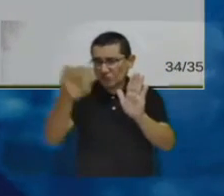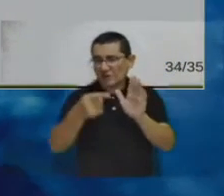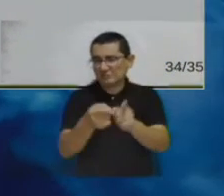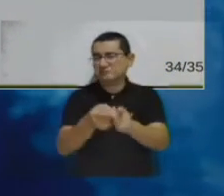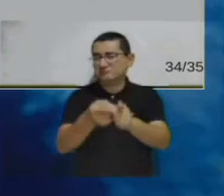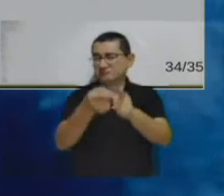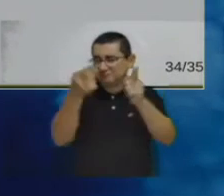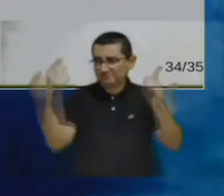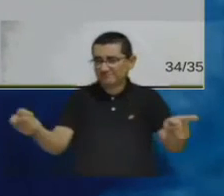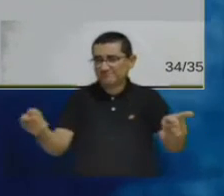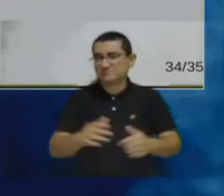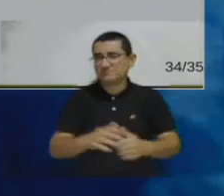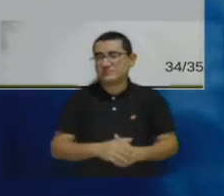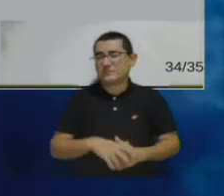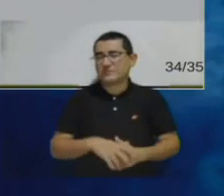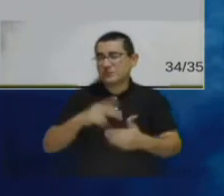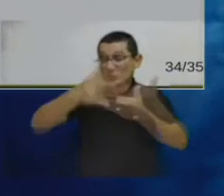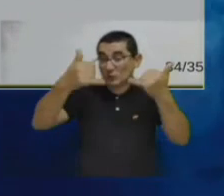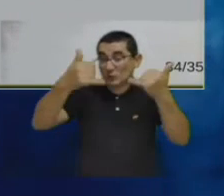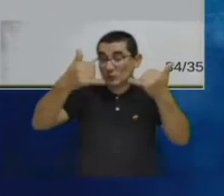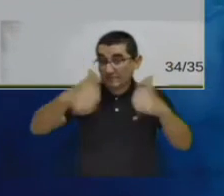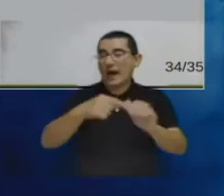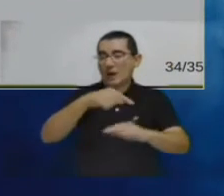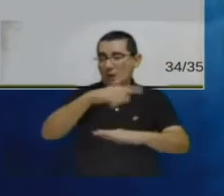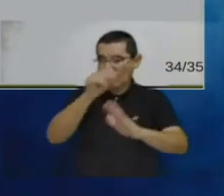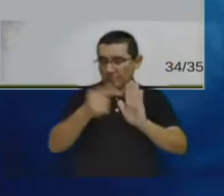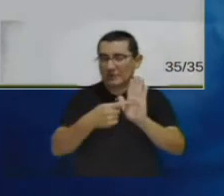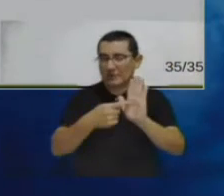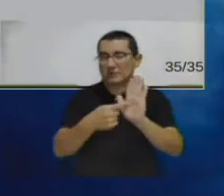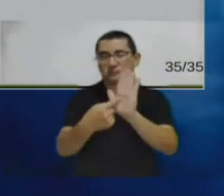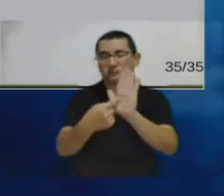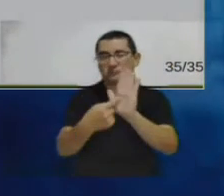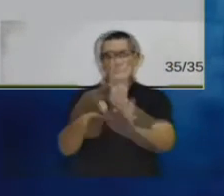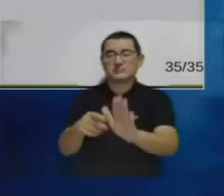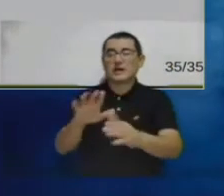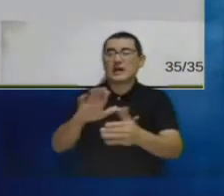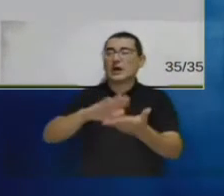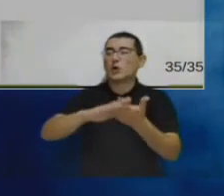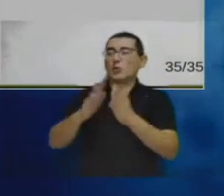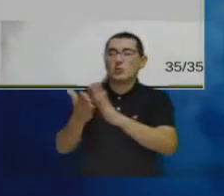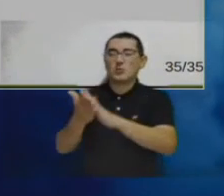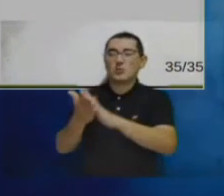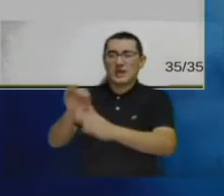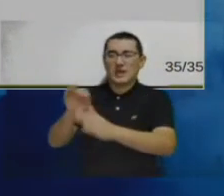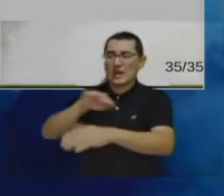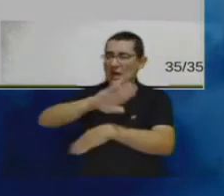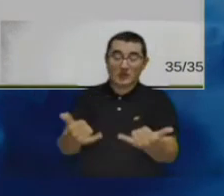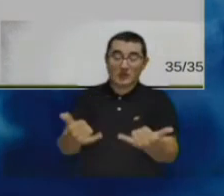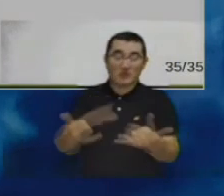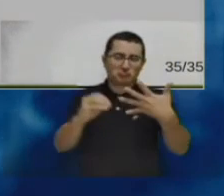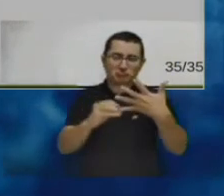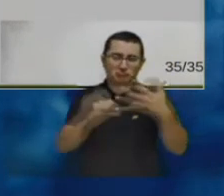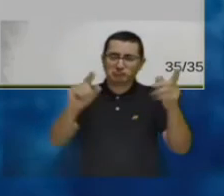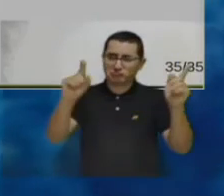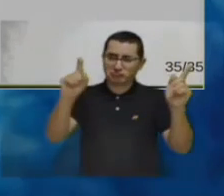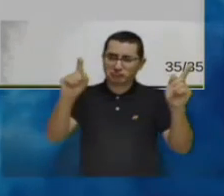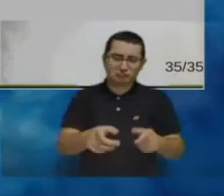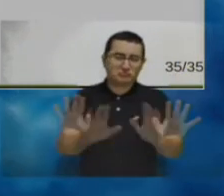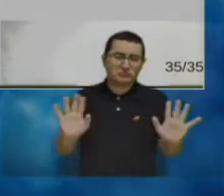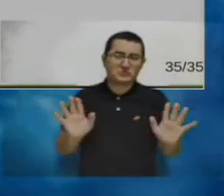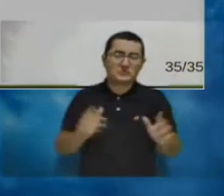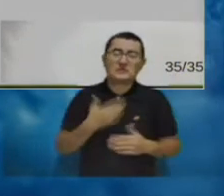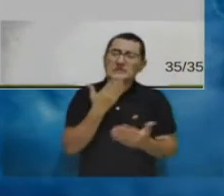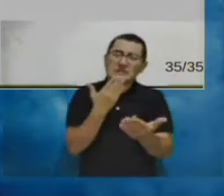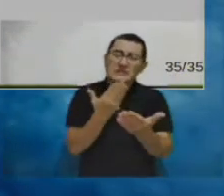proyecto y pues que obviamente la idea es lograr alcanzar a toda la comunidad entonces con eso concluyo mi presentación les agradezco mucho por su atención